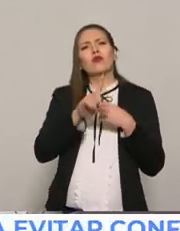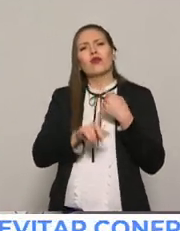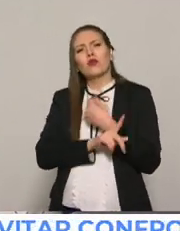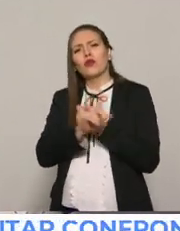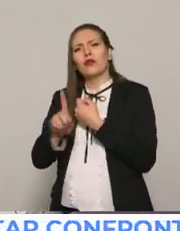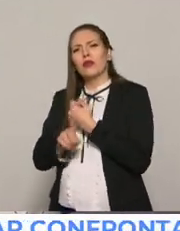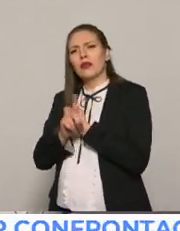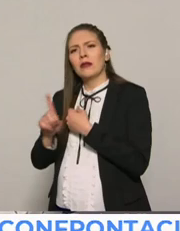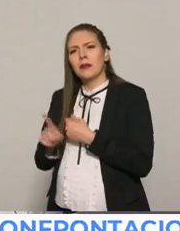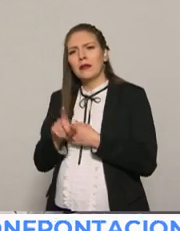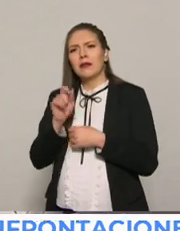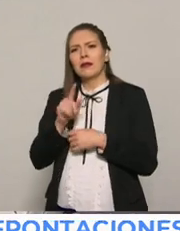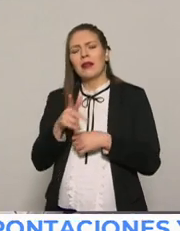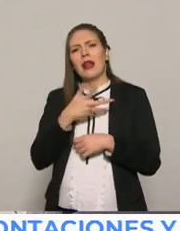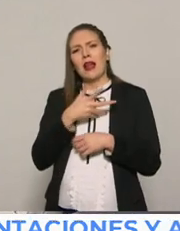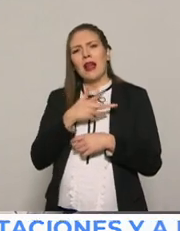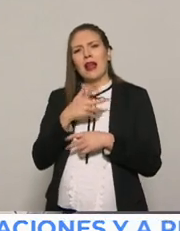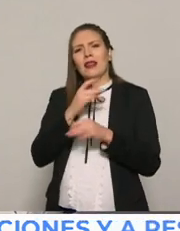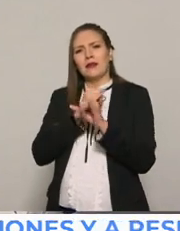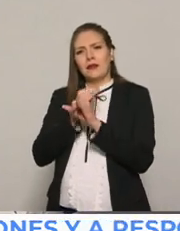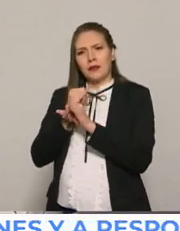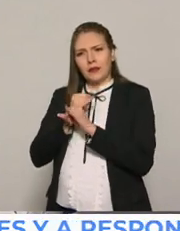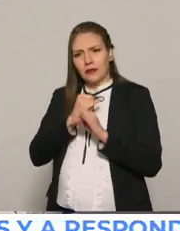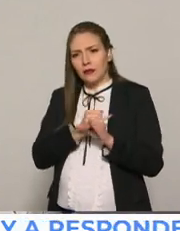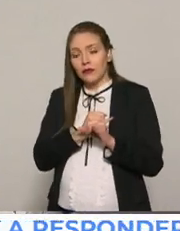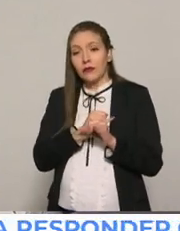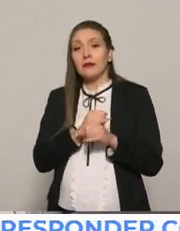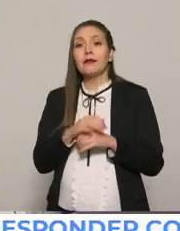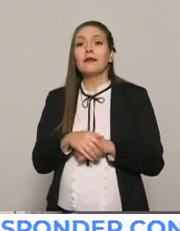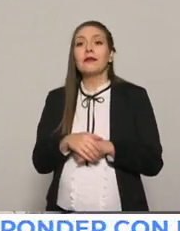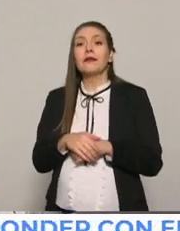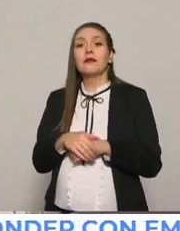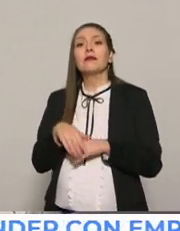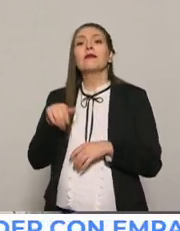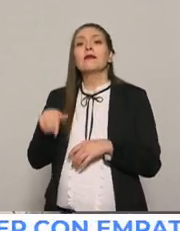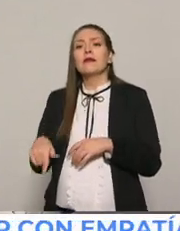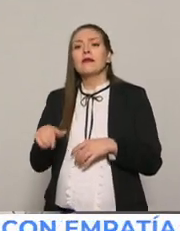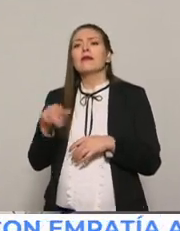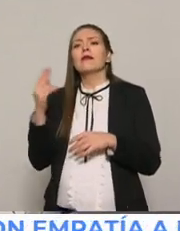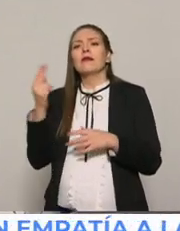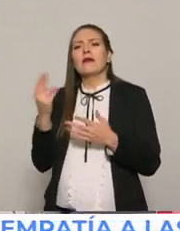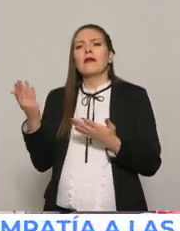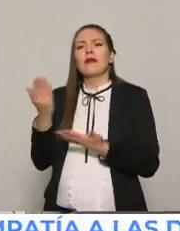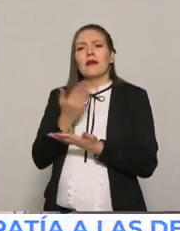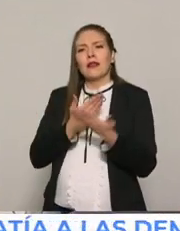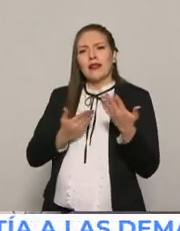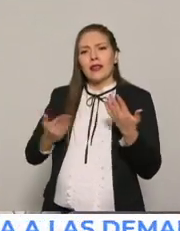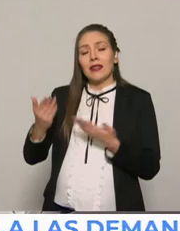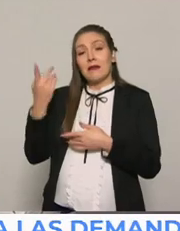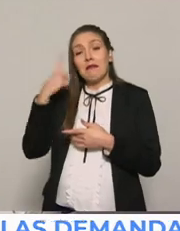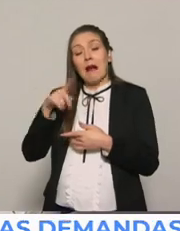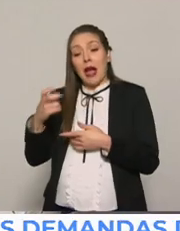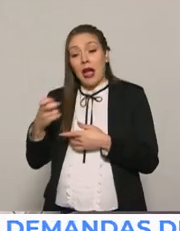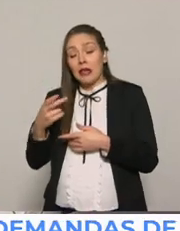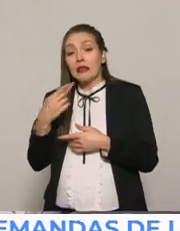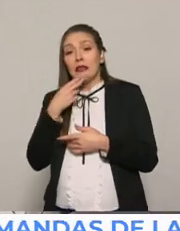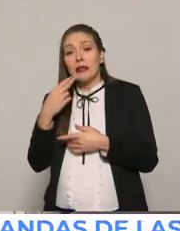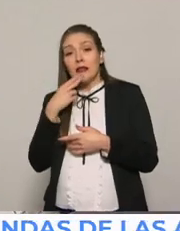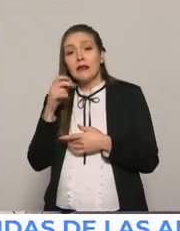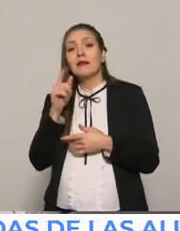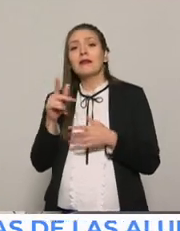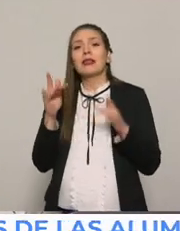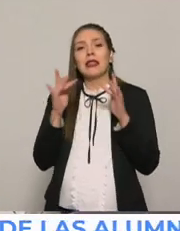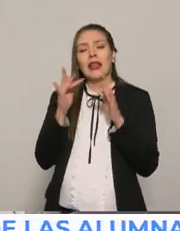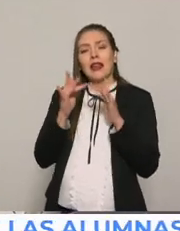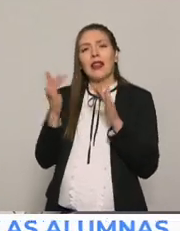socialización en las redes, en las plataformas digitales requiere interacción, es decir, que los otros… Para eso fueron creadas. Para eso fueron creadas, ¿no? Y sus